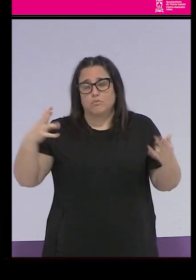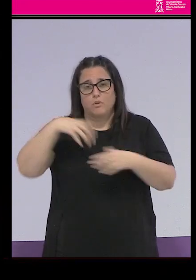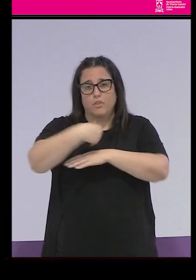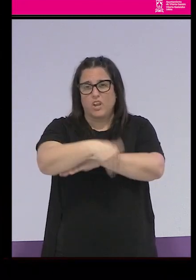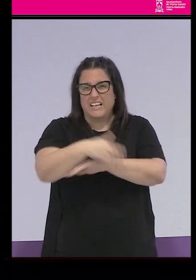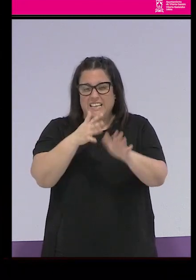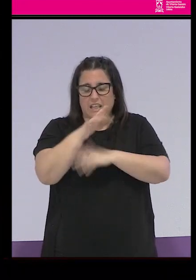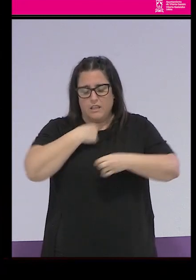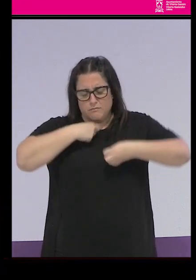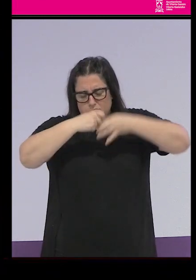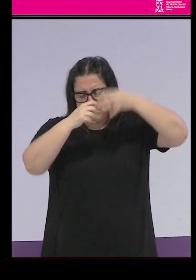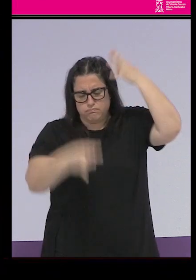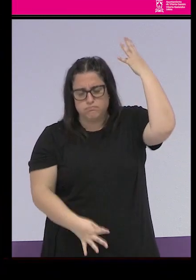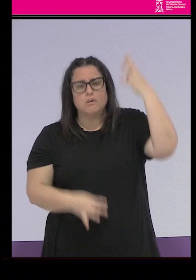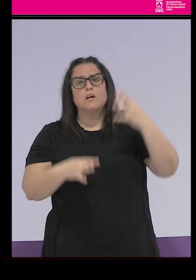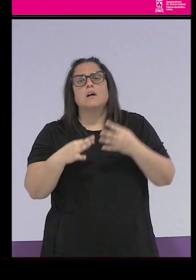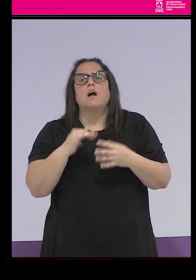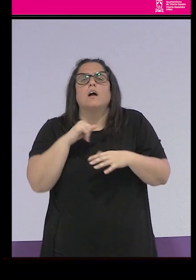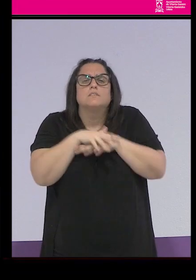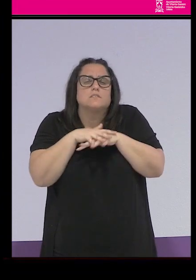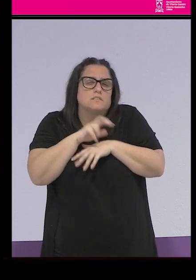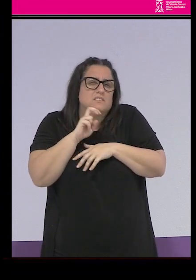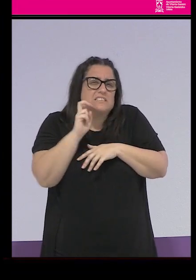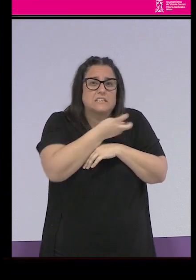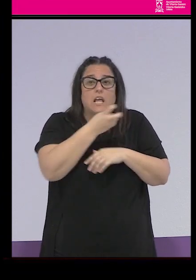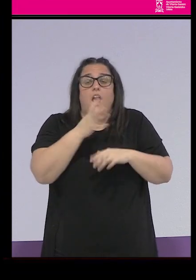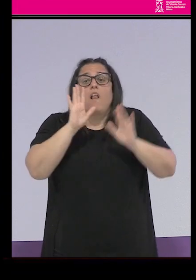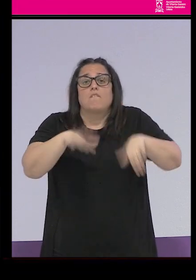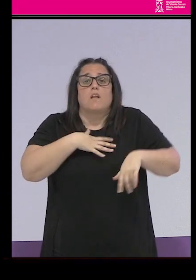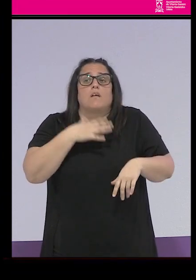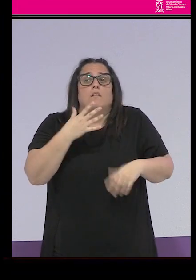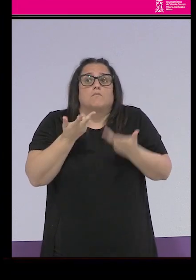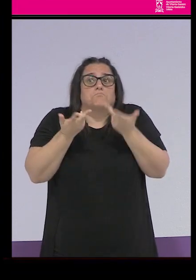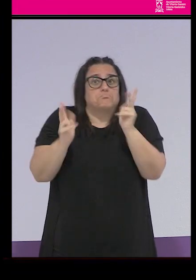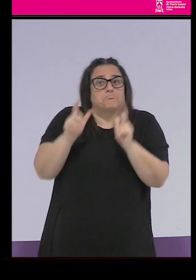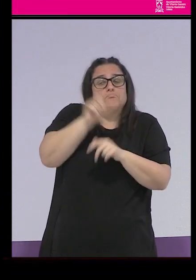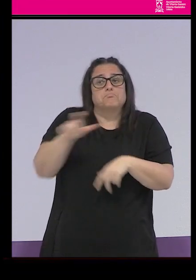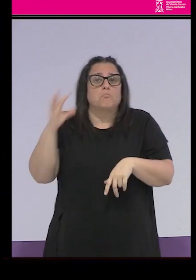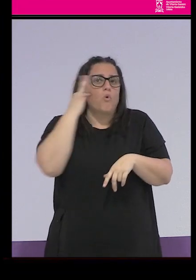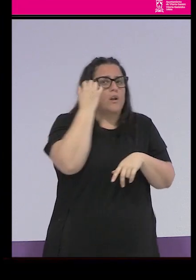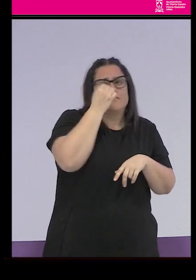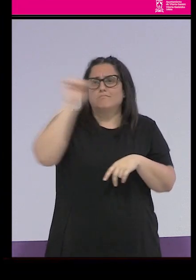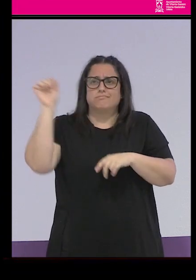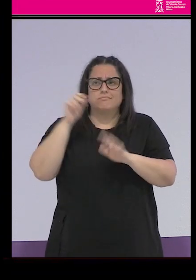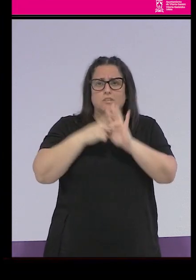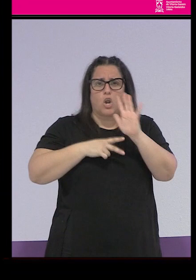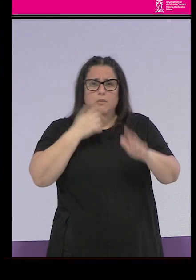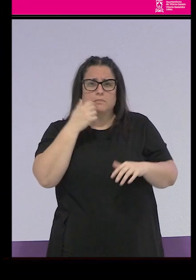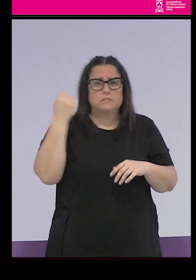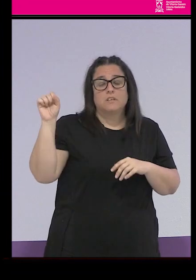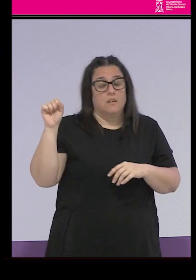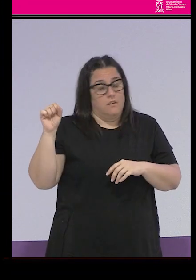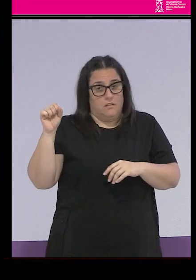un entramado legislativo e institucional que hace que las posibilidades de las mujeres de transgredir las normas se vean completamente